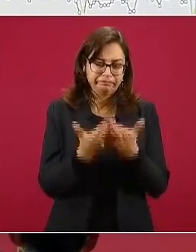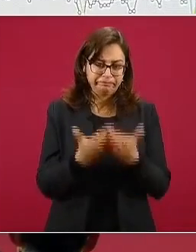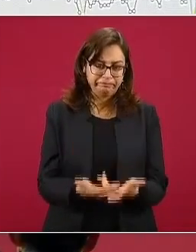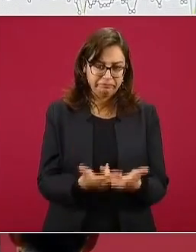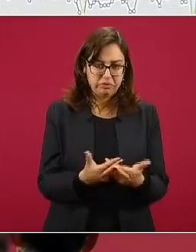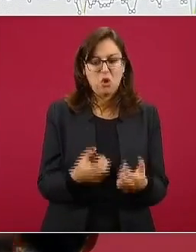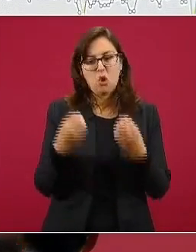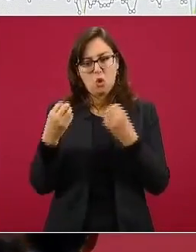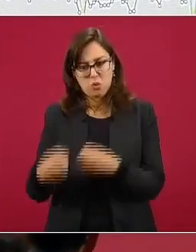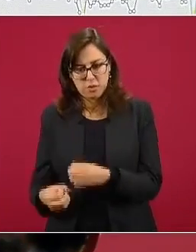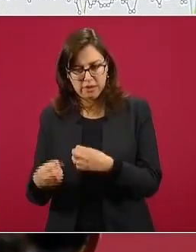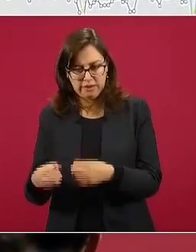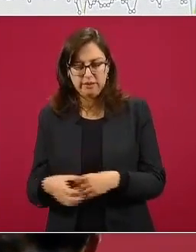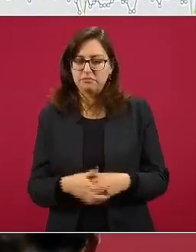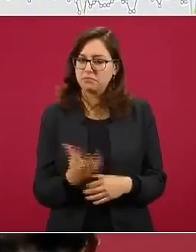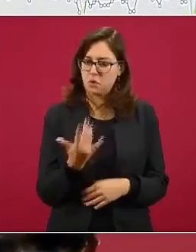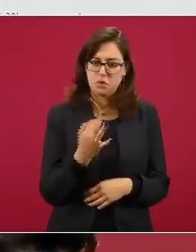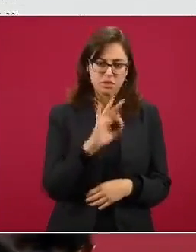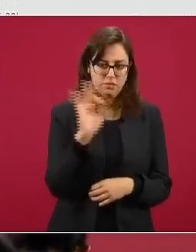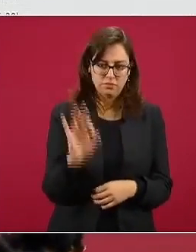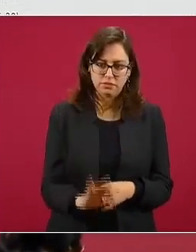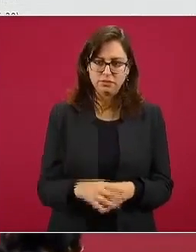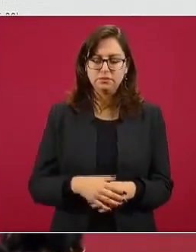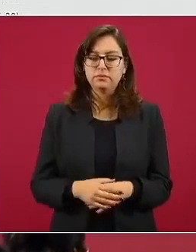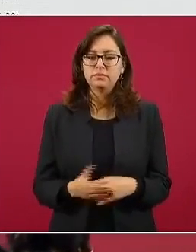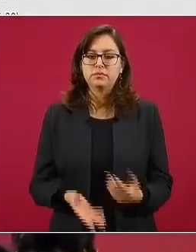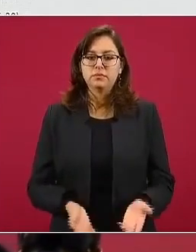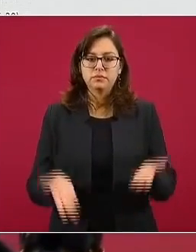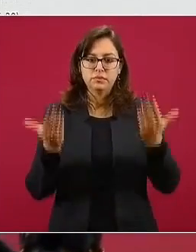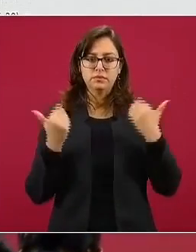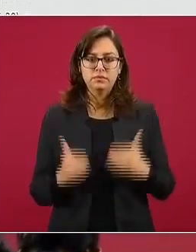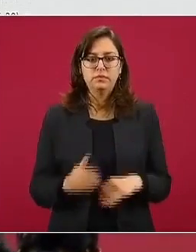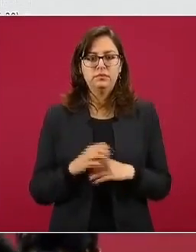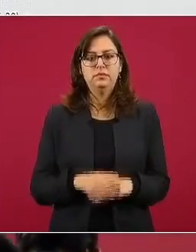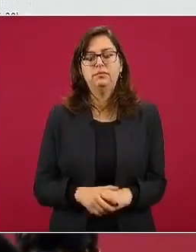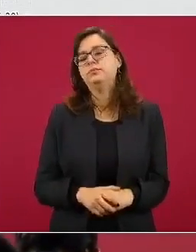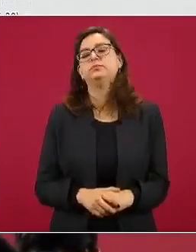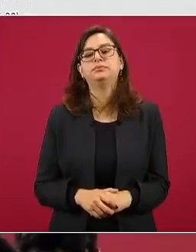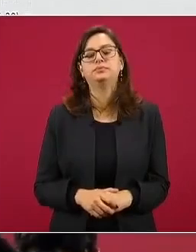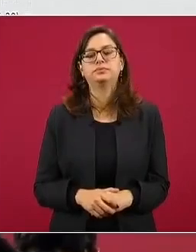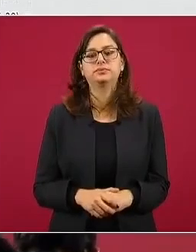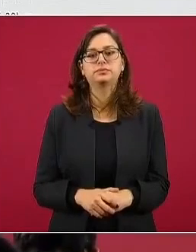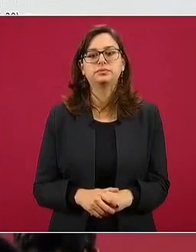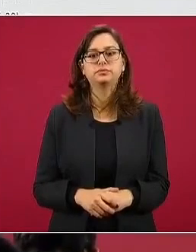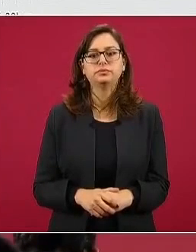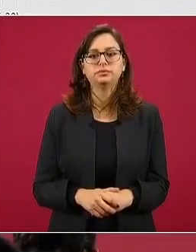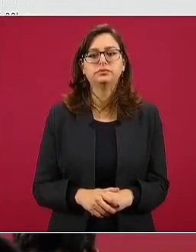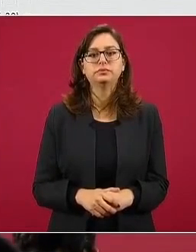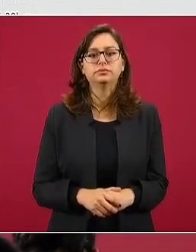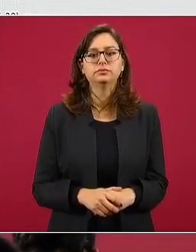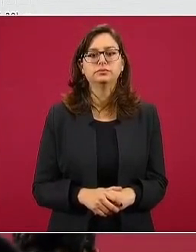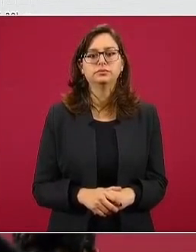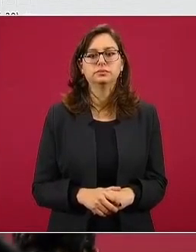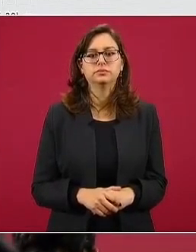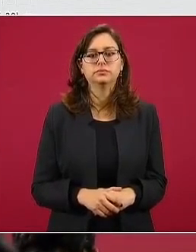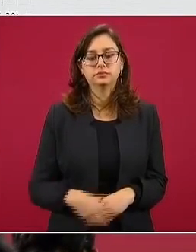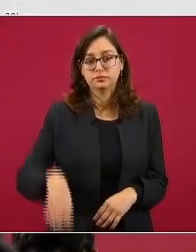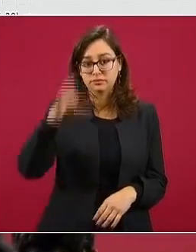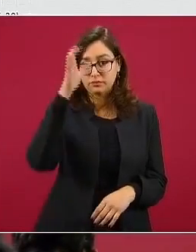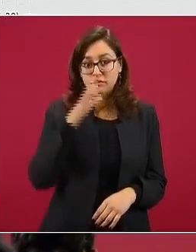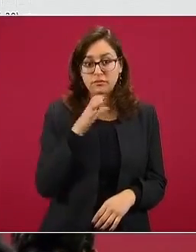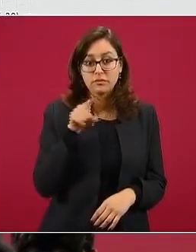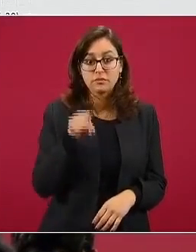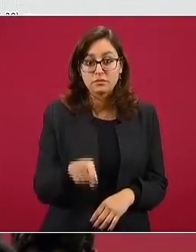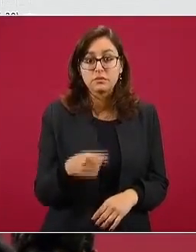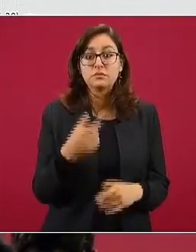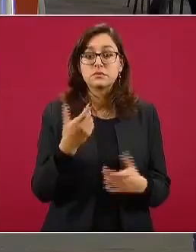ocupadas en la Ciudad de México. La siguiente. El estado de Coahuila es el segundo estado de importancia epidémica